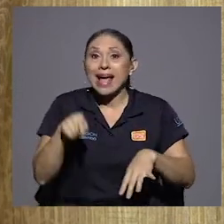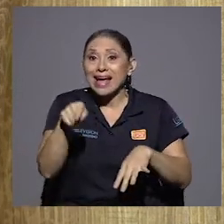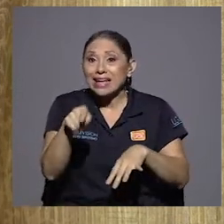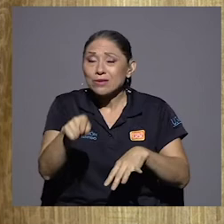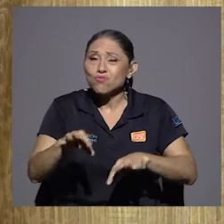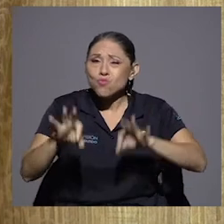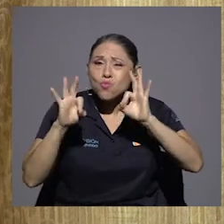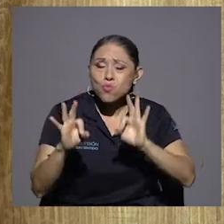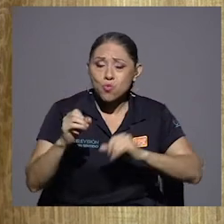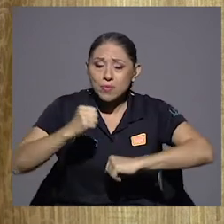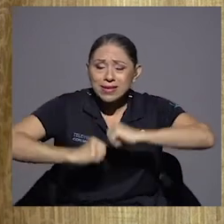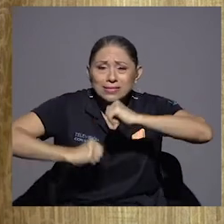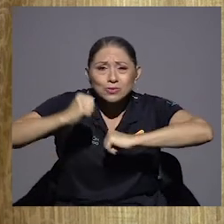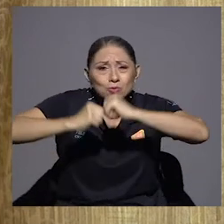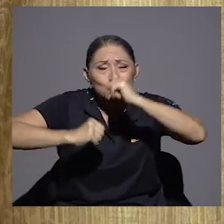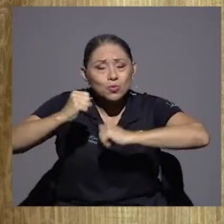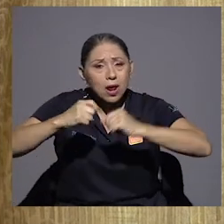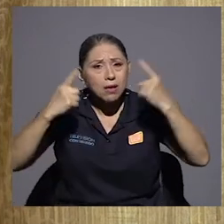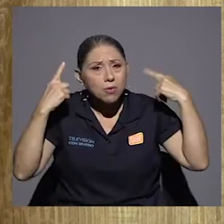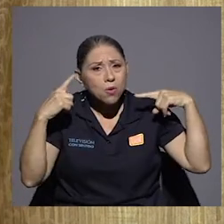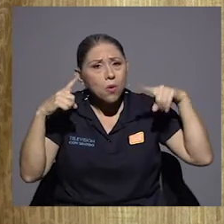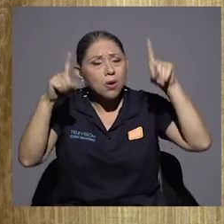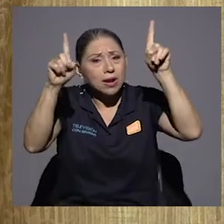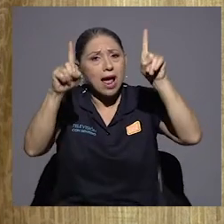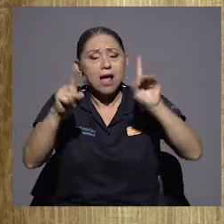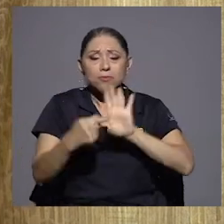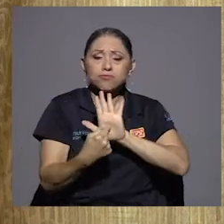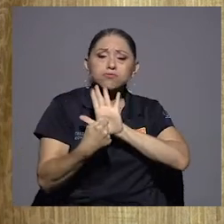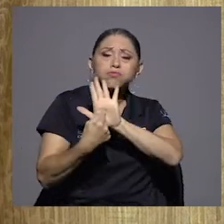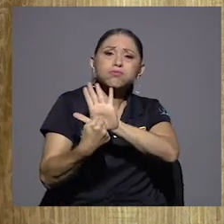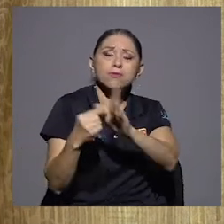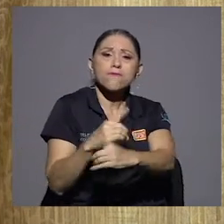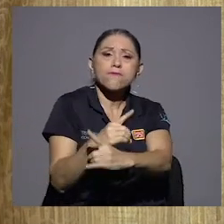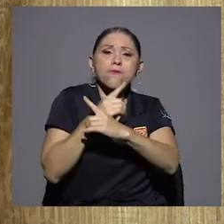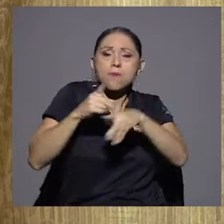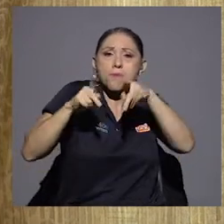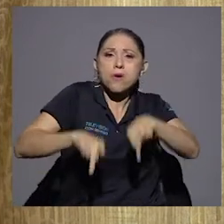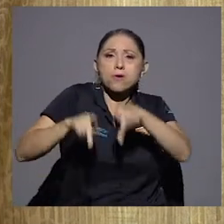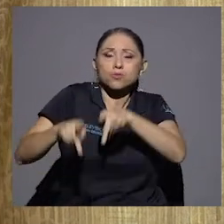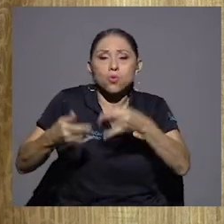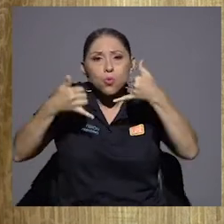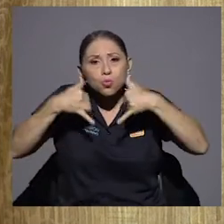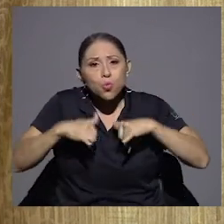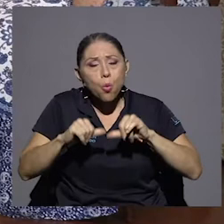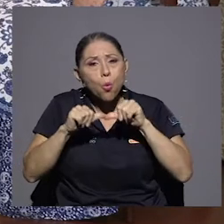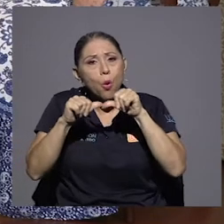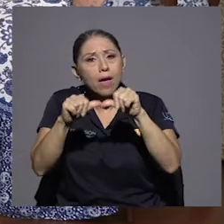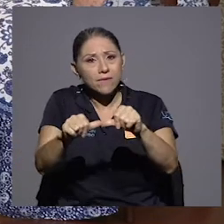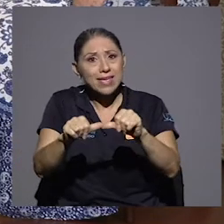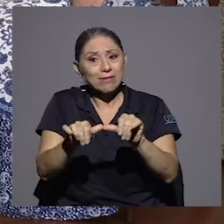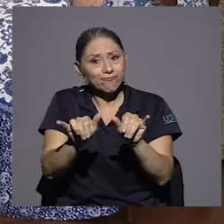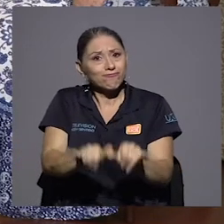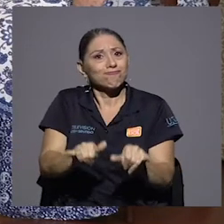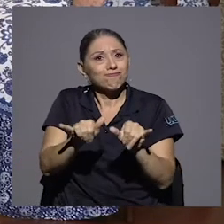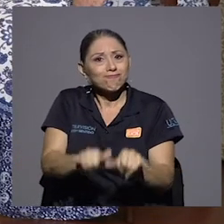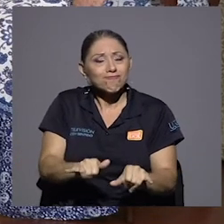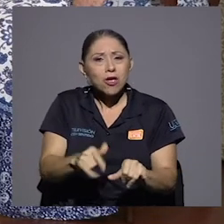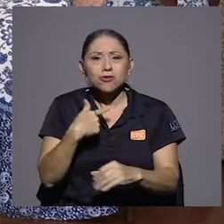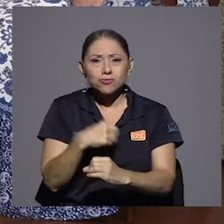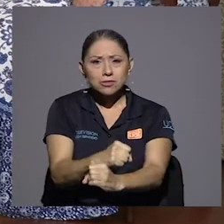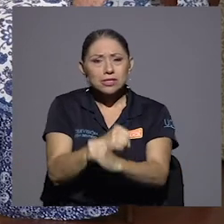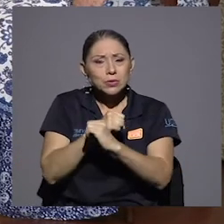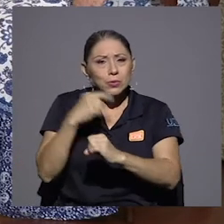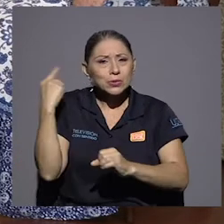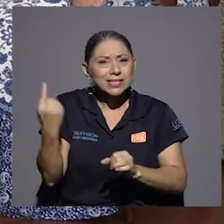estructurada, lograr una reivindicación humanista que todavía conservamos. Y que estoy seguro, siempre le